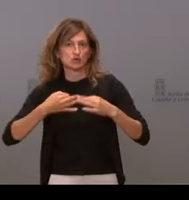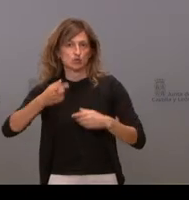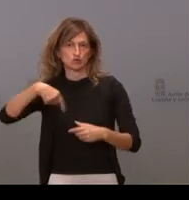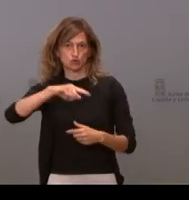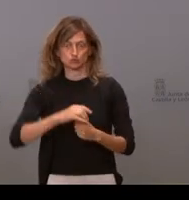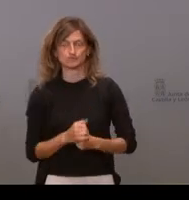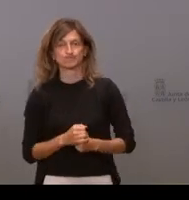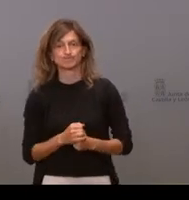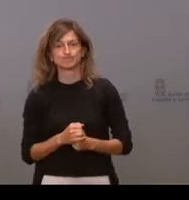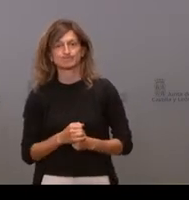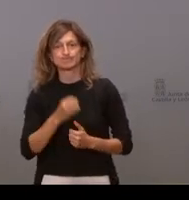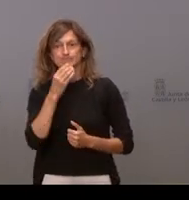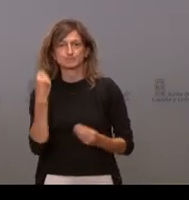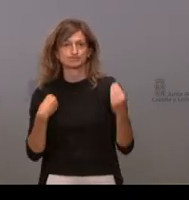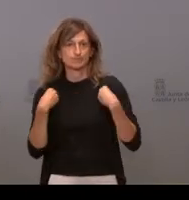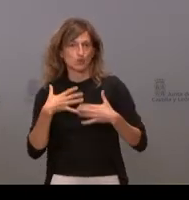pues estamos a su disposición.